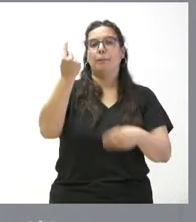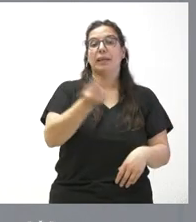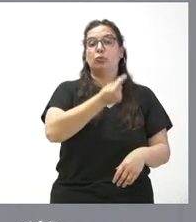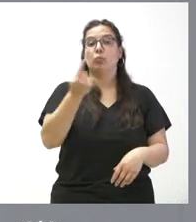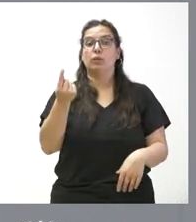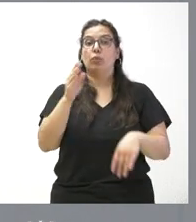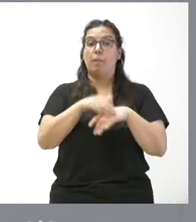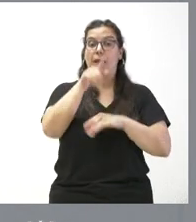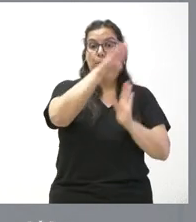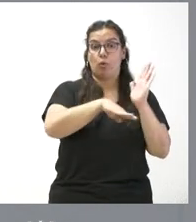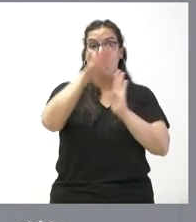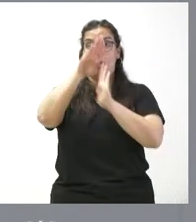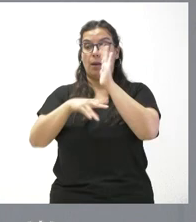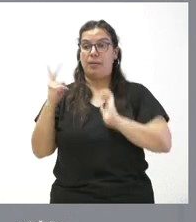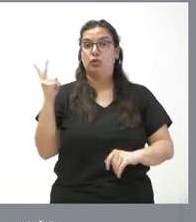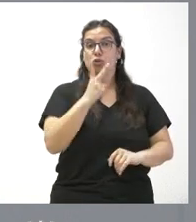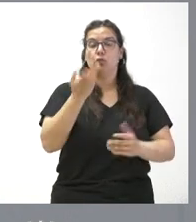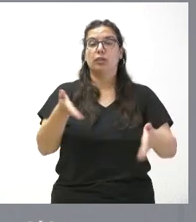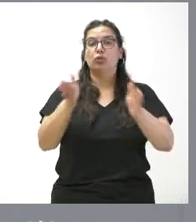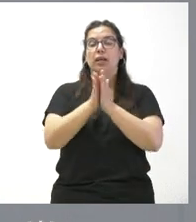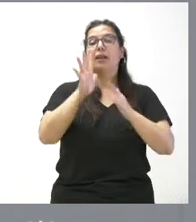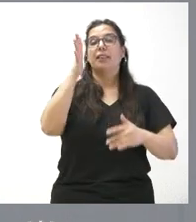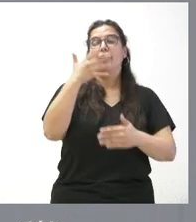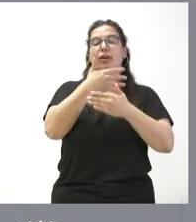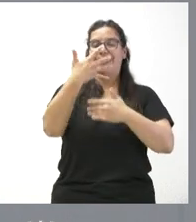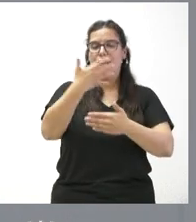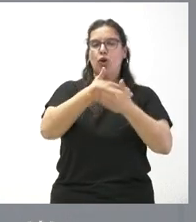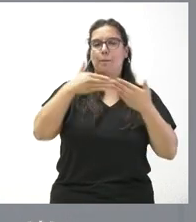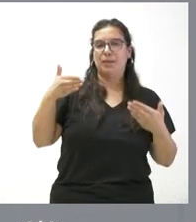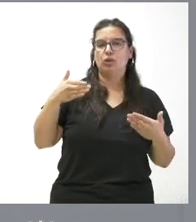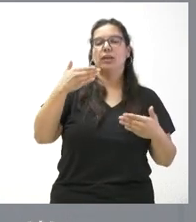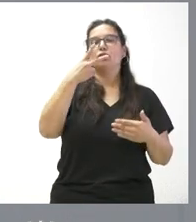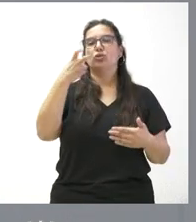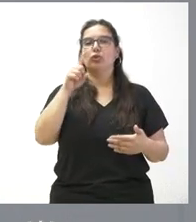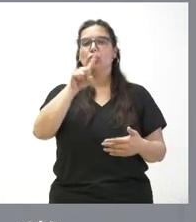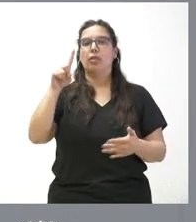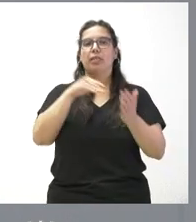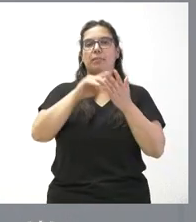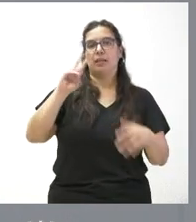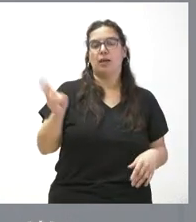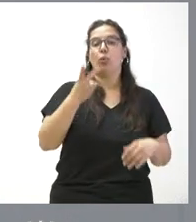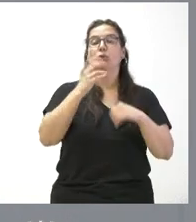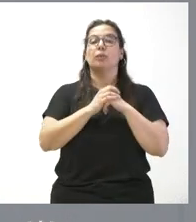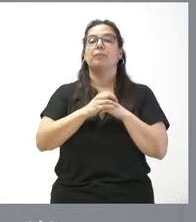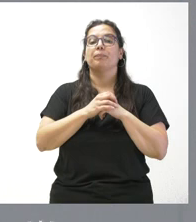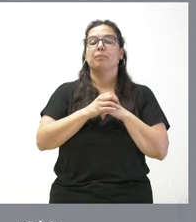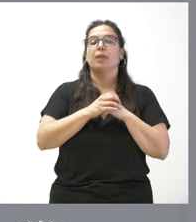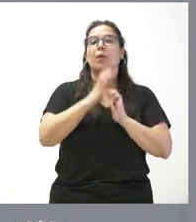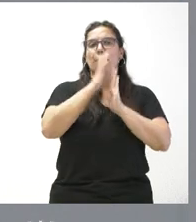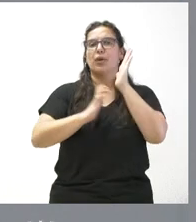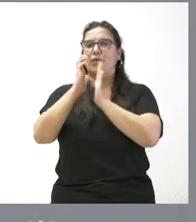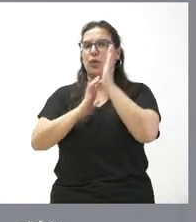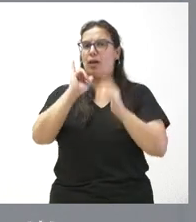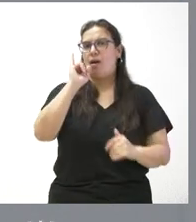iniciativas en el próximo curso asciende a 5,211,000 euros. La Administración autonómica establece una serie de bonificaciones